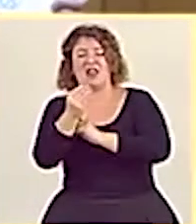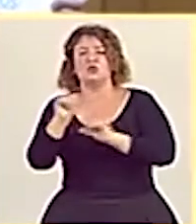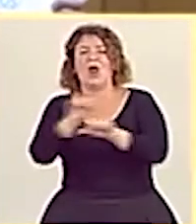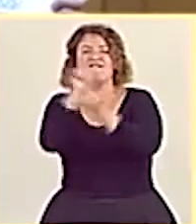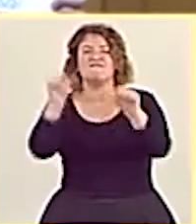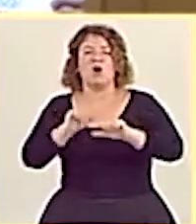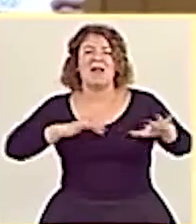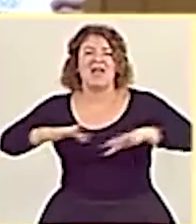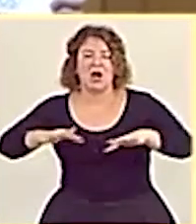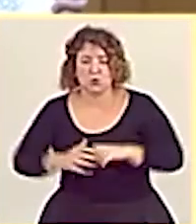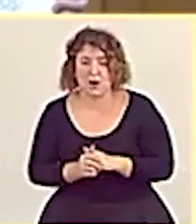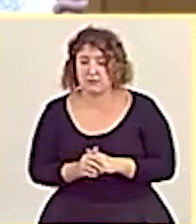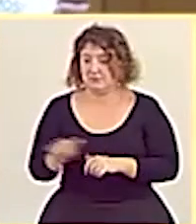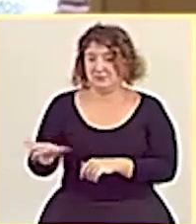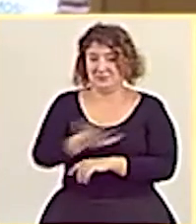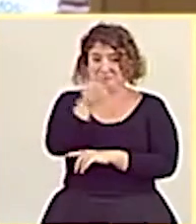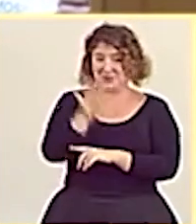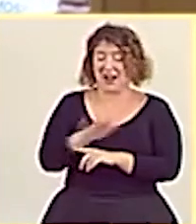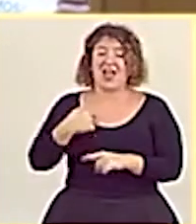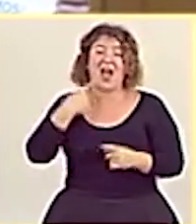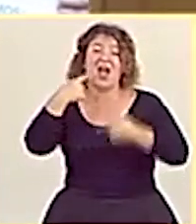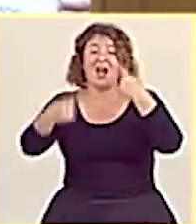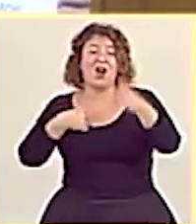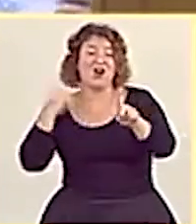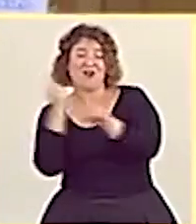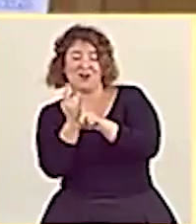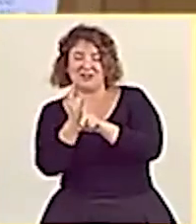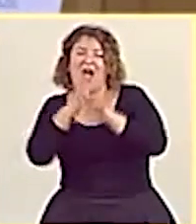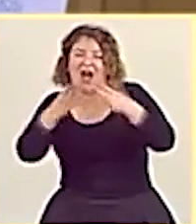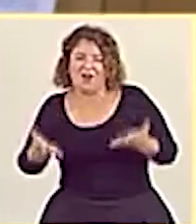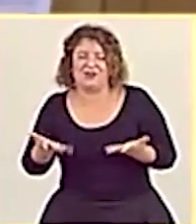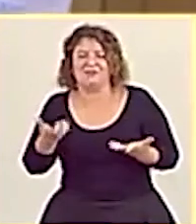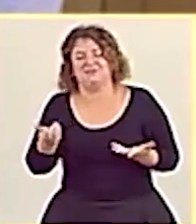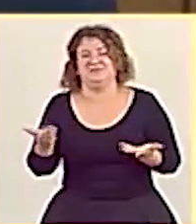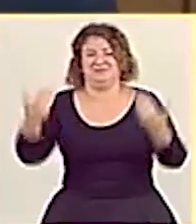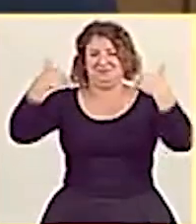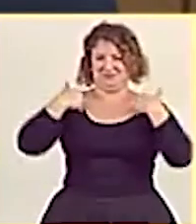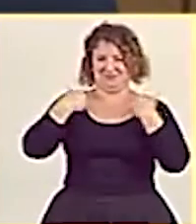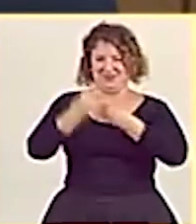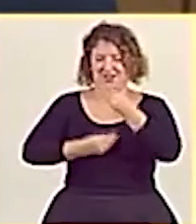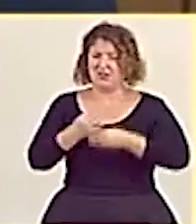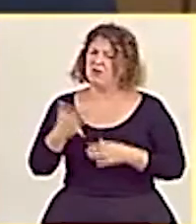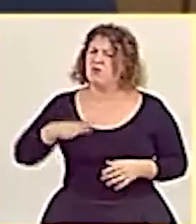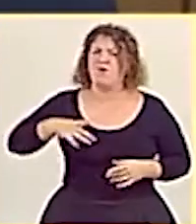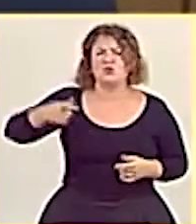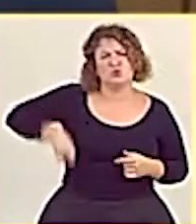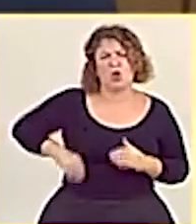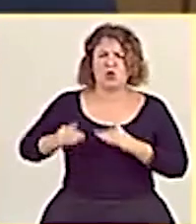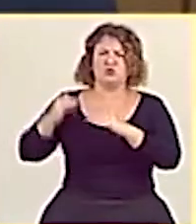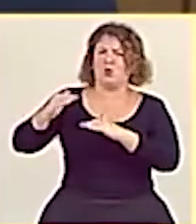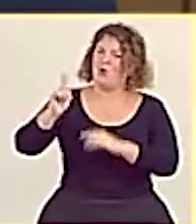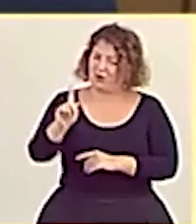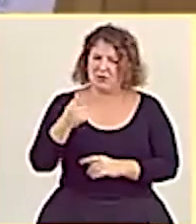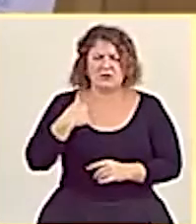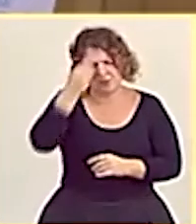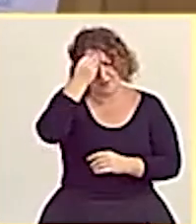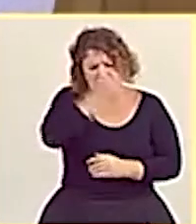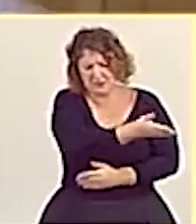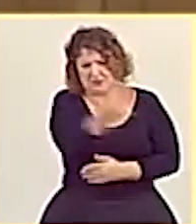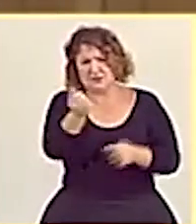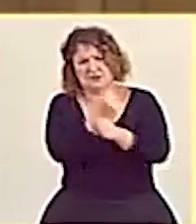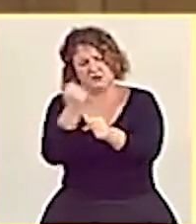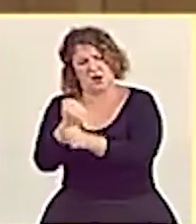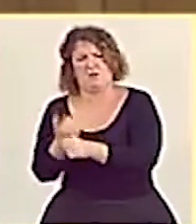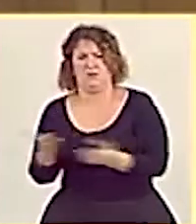Díaz, parece que ustedes se han convertido en aquello que venían a combatir. Hagan el favor de dejar de subirse el sueldo y pensar en los trabajadores que tanta falta